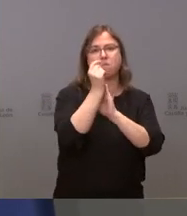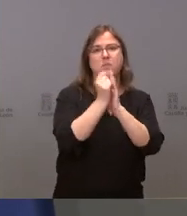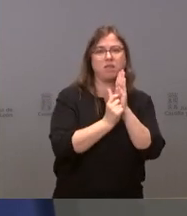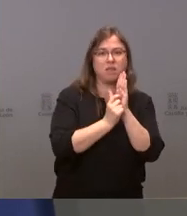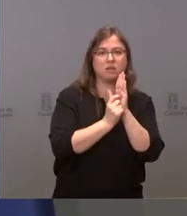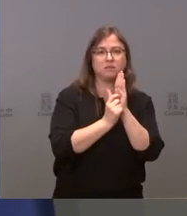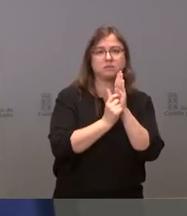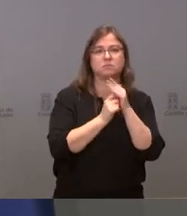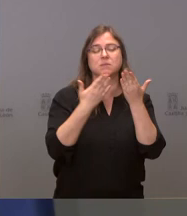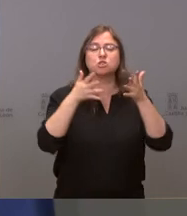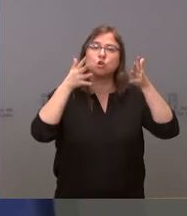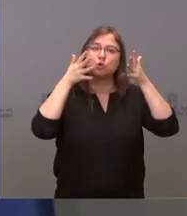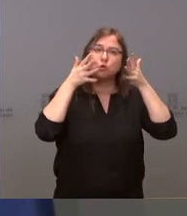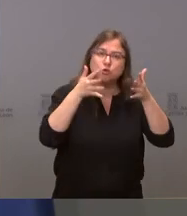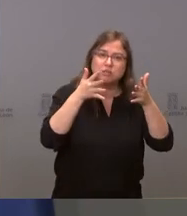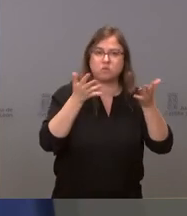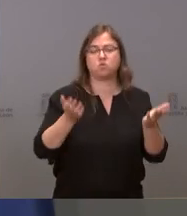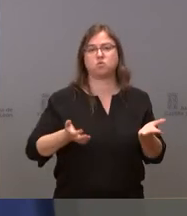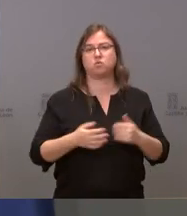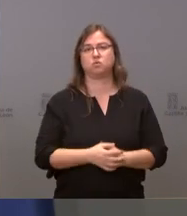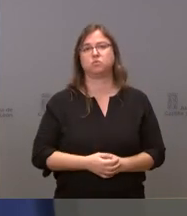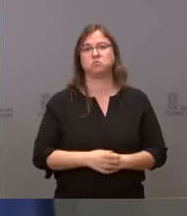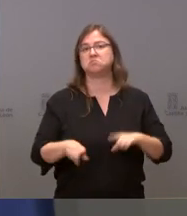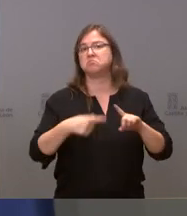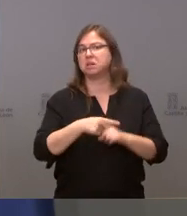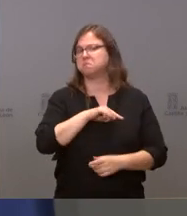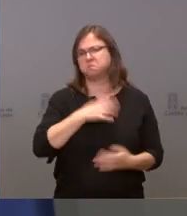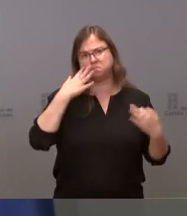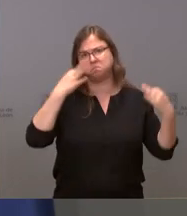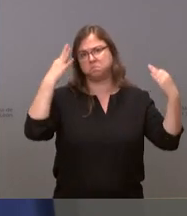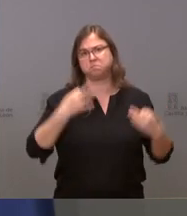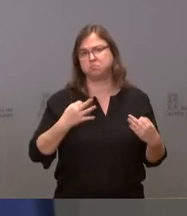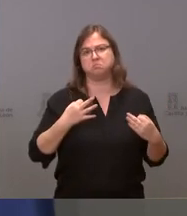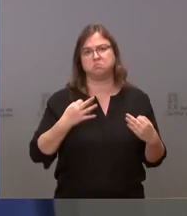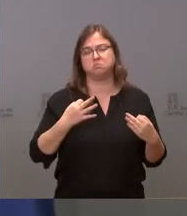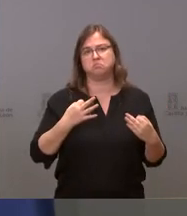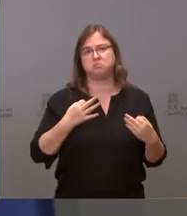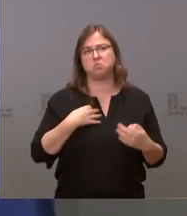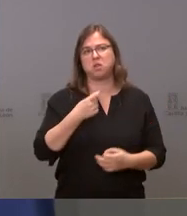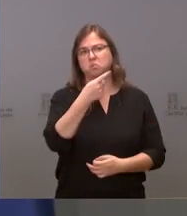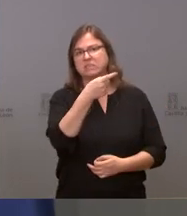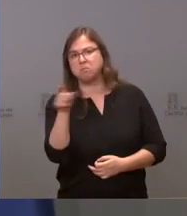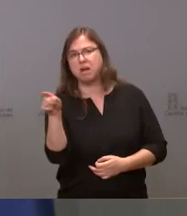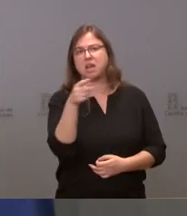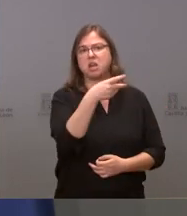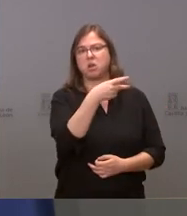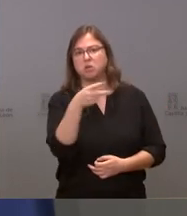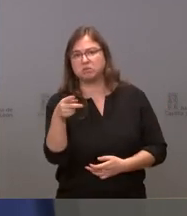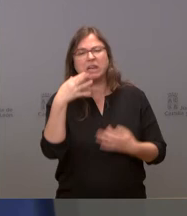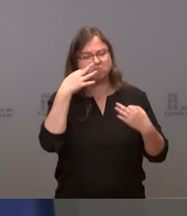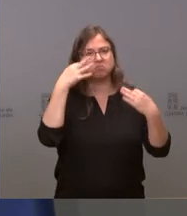mantenga las recomendaciones que se han dado. Y estamos seguros de que probablemente en una o dos semanas tendremos una situación